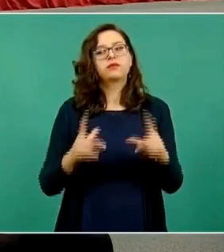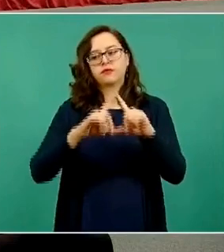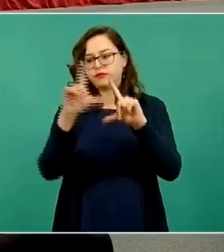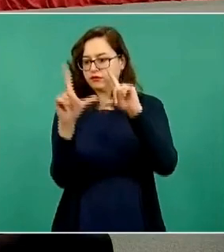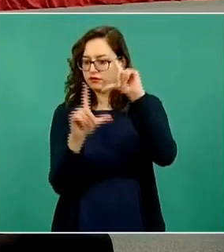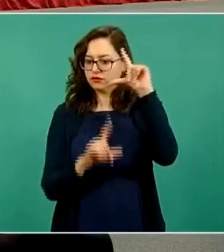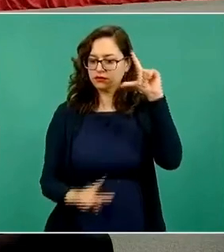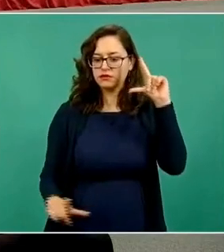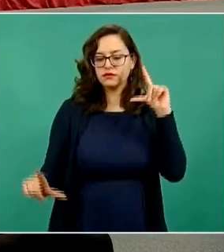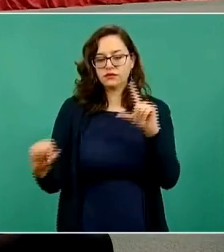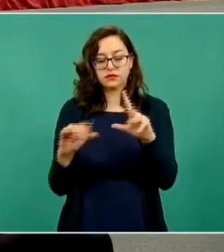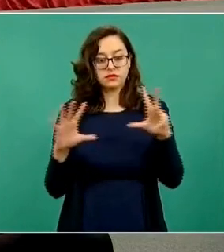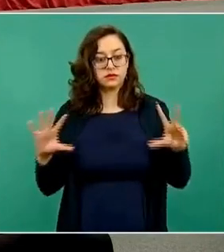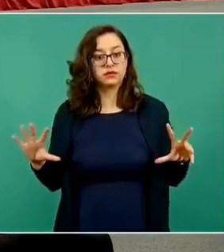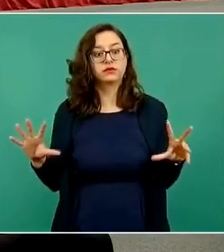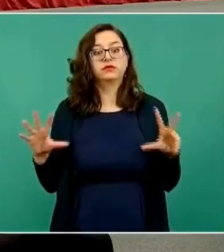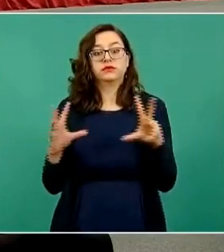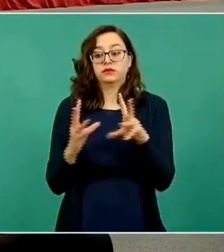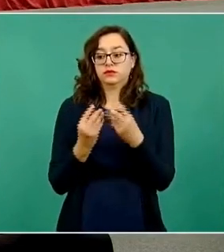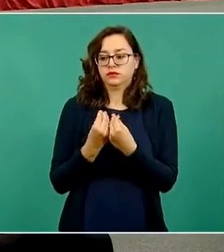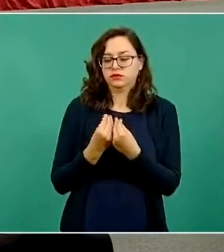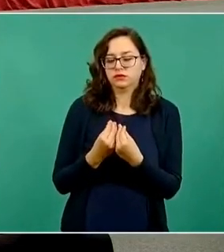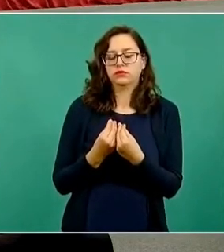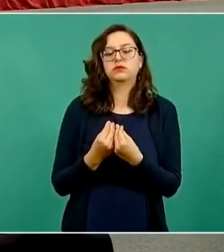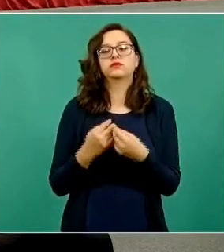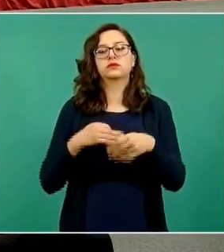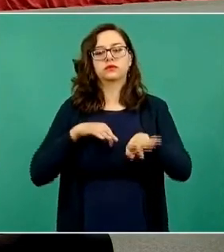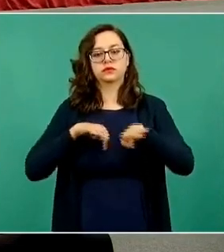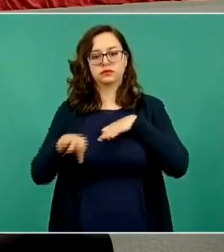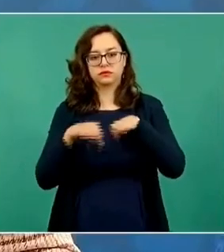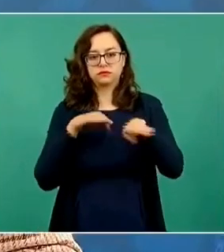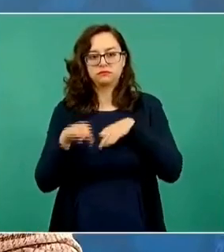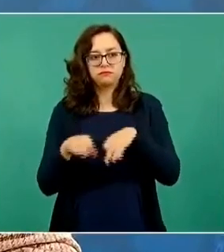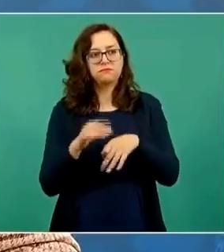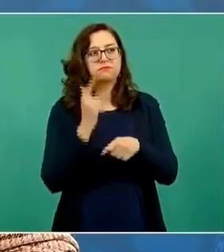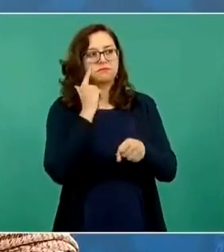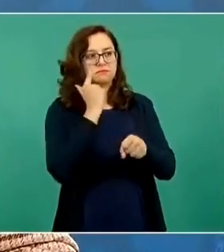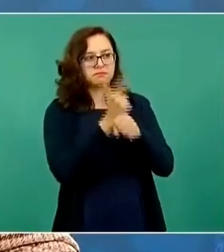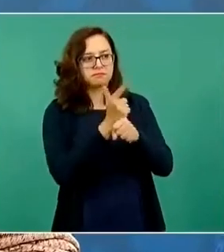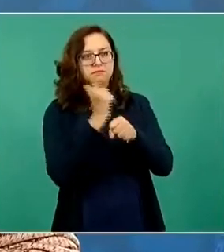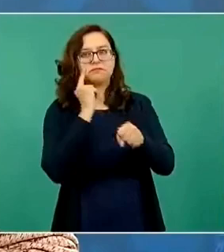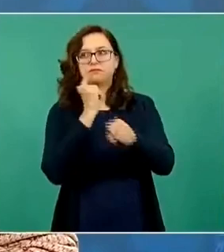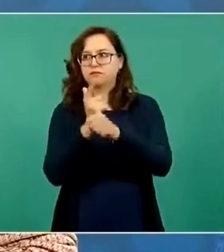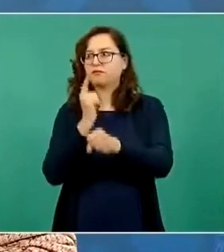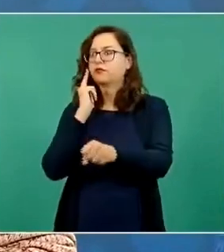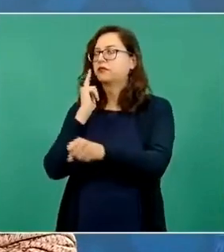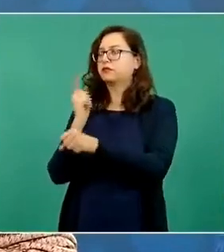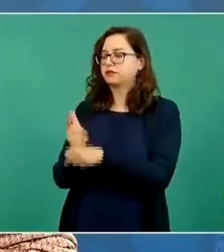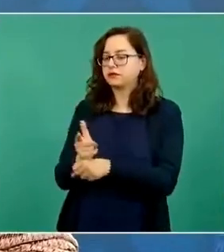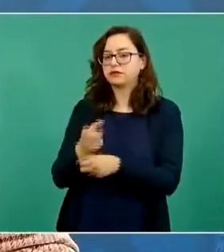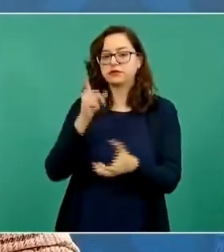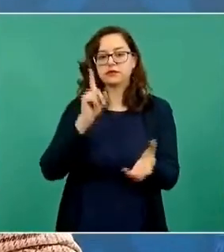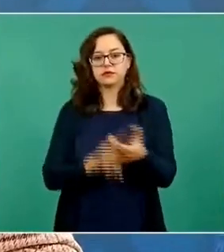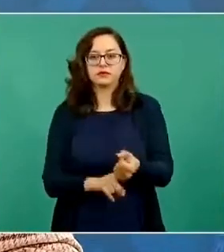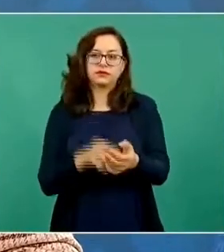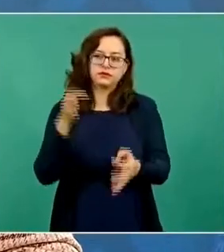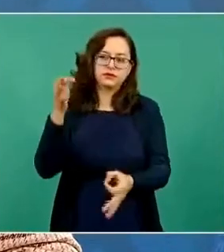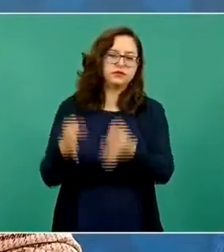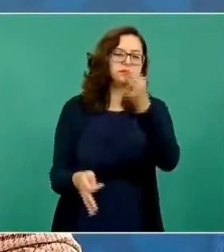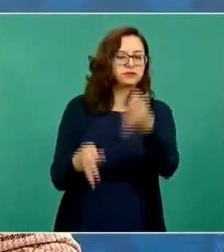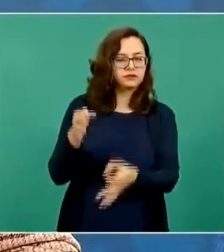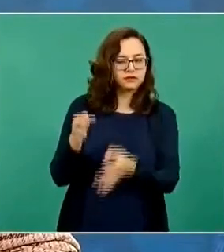permite eliminar la impunidad de la mano de las fiscalías